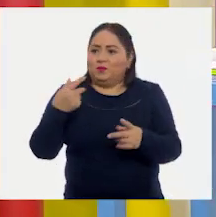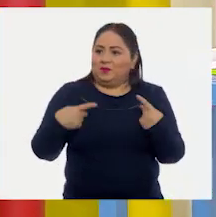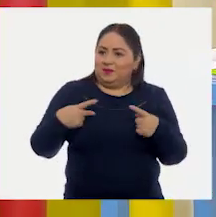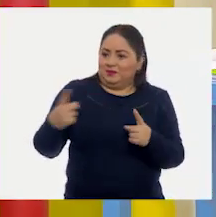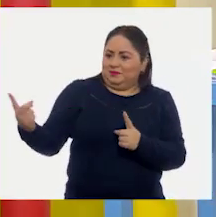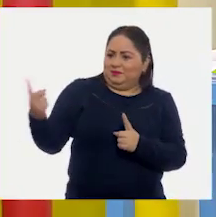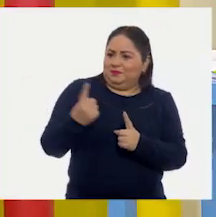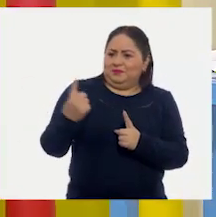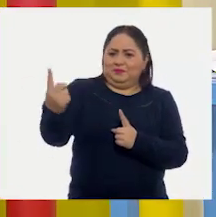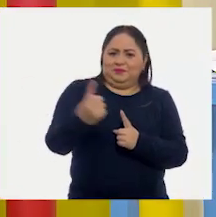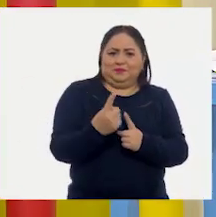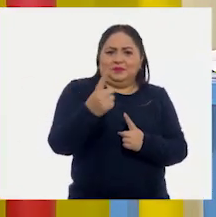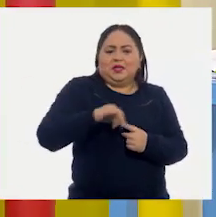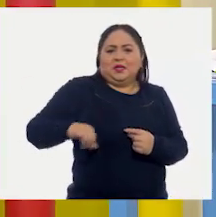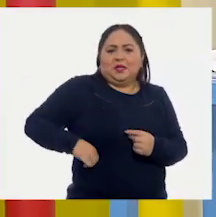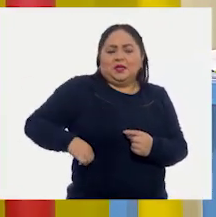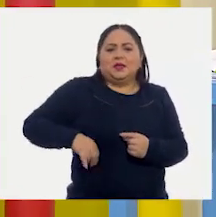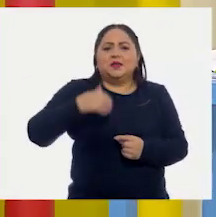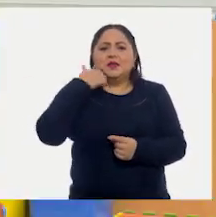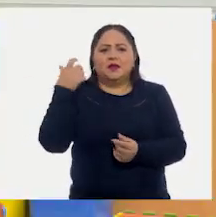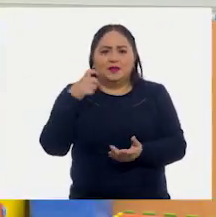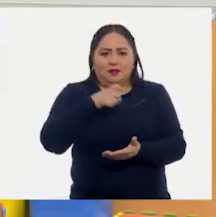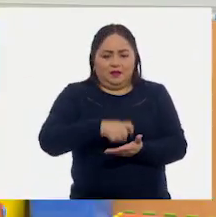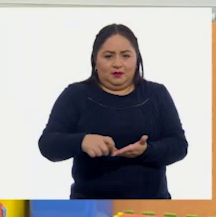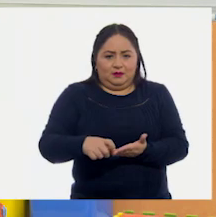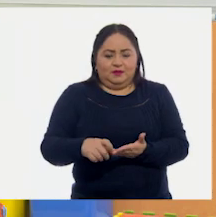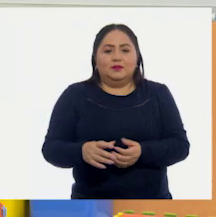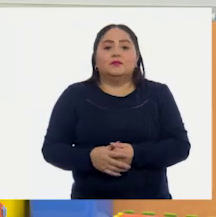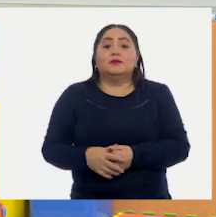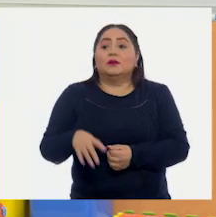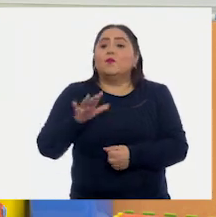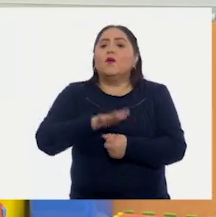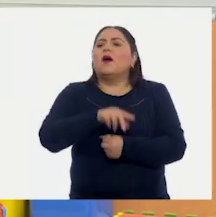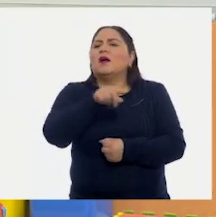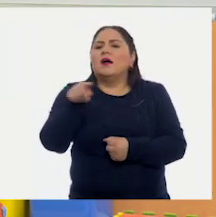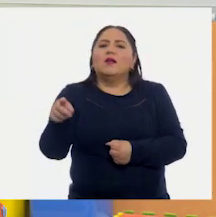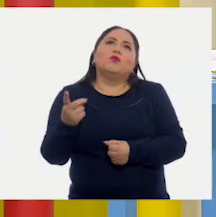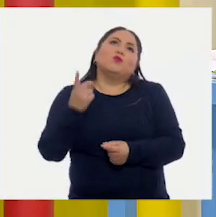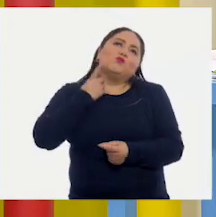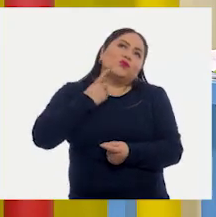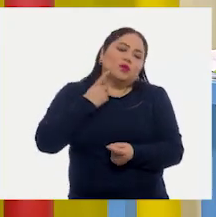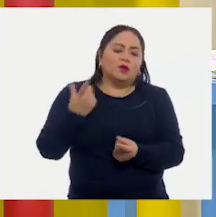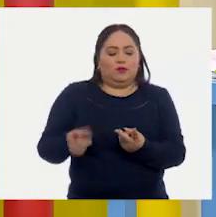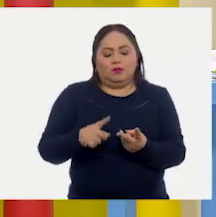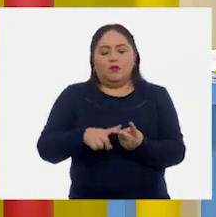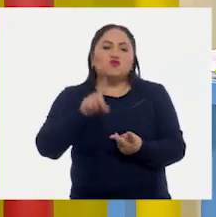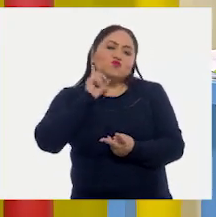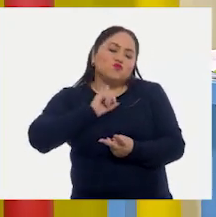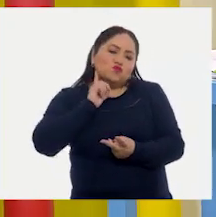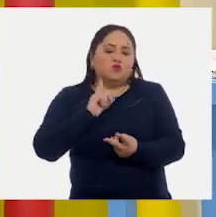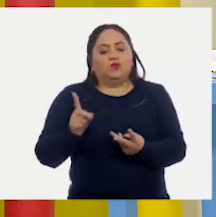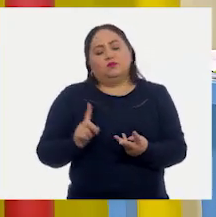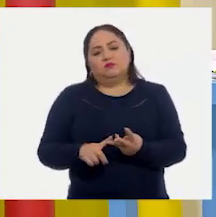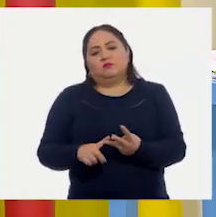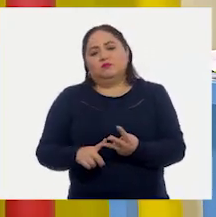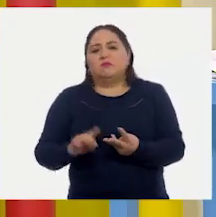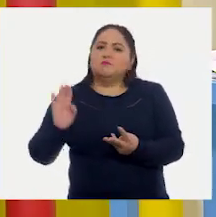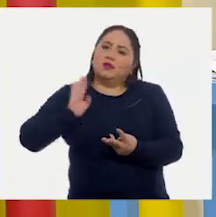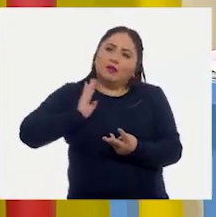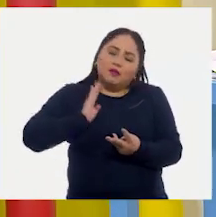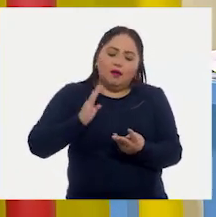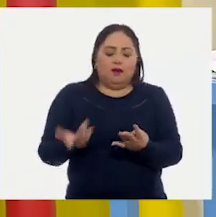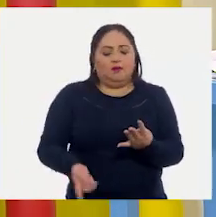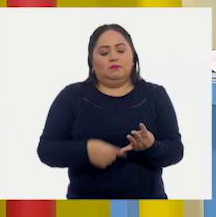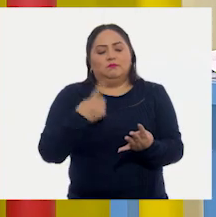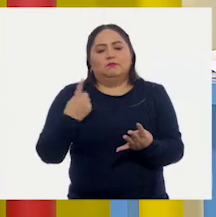varias personas interesadas en comprarla. En comprarla. Entre ellos, un diputado, una mujer... Un militar. Un